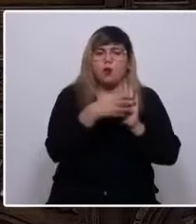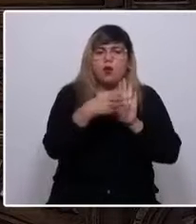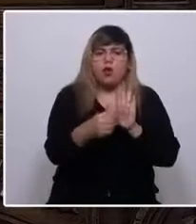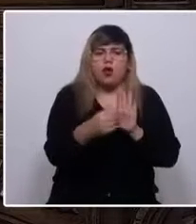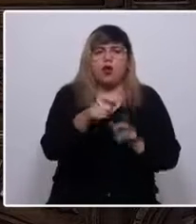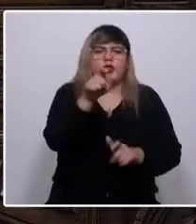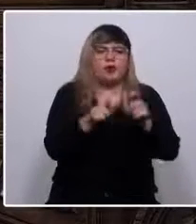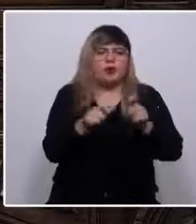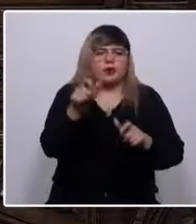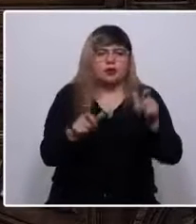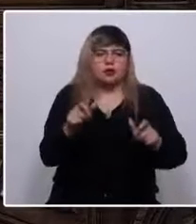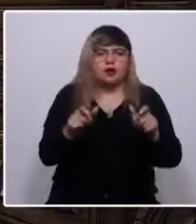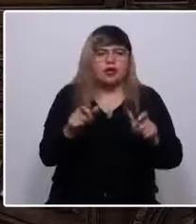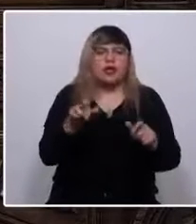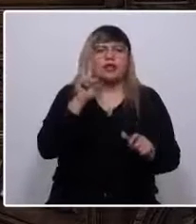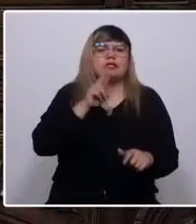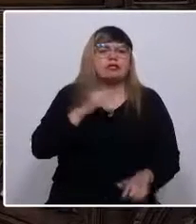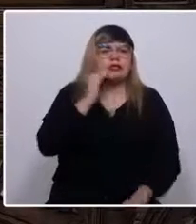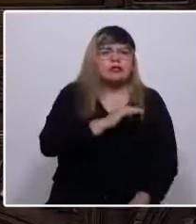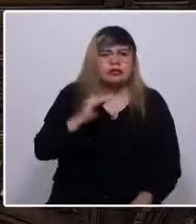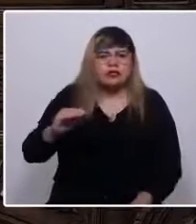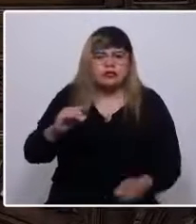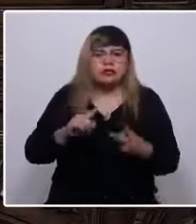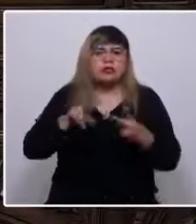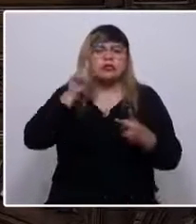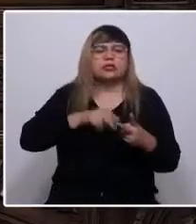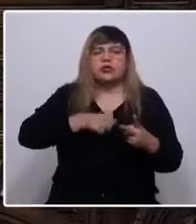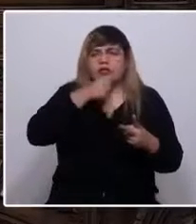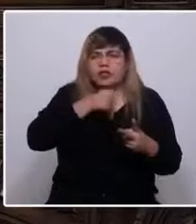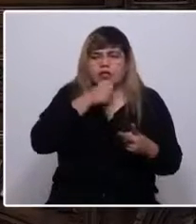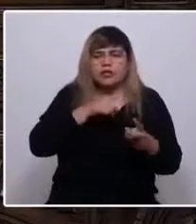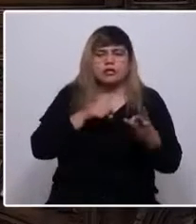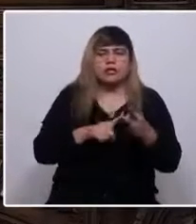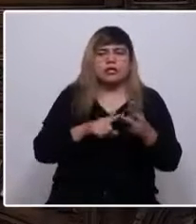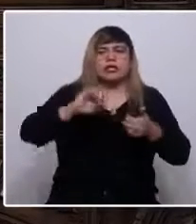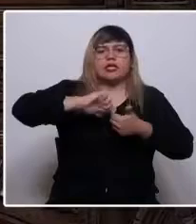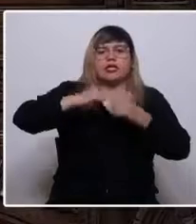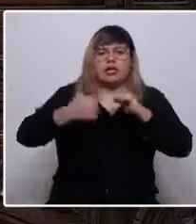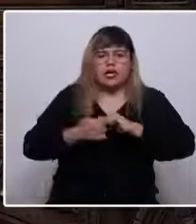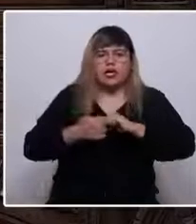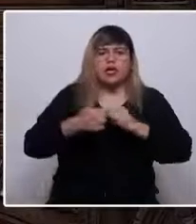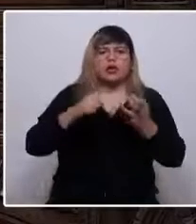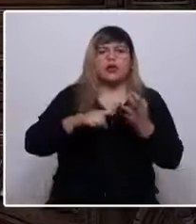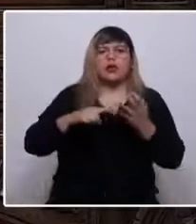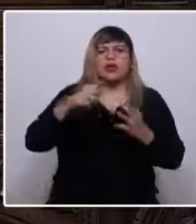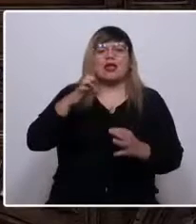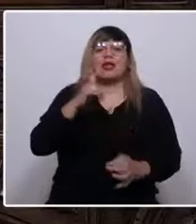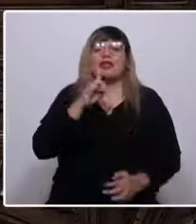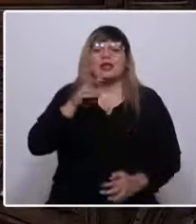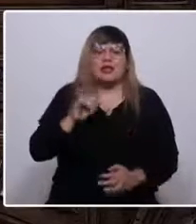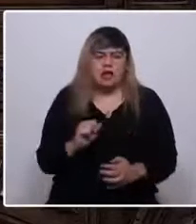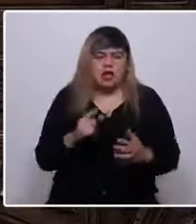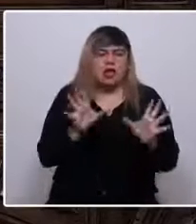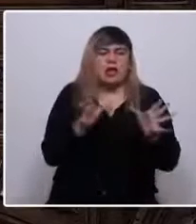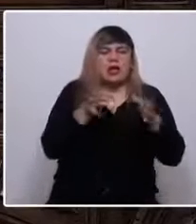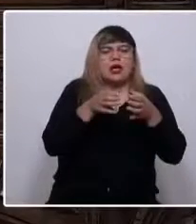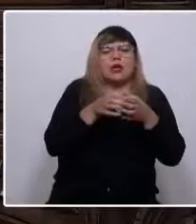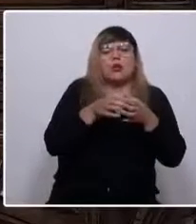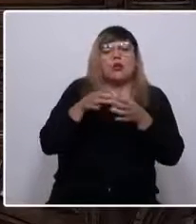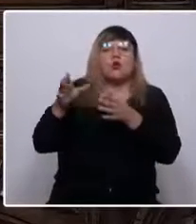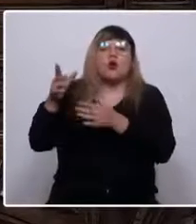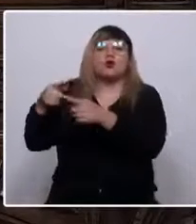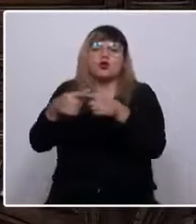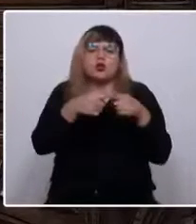personas sin niñez, sin vejez, género, etnia, clase, familia, barrio, región